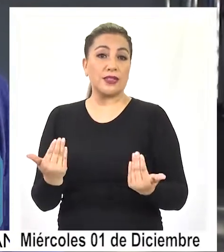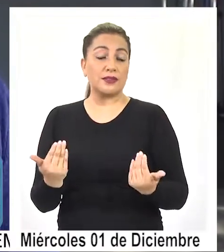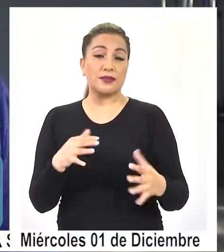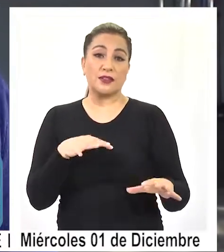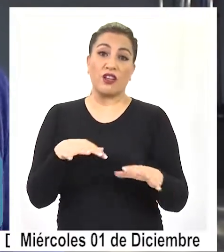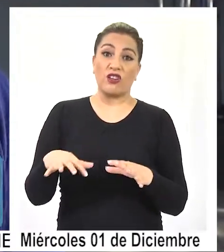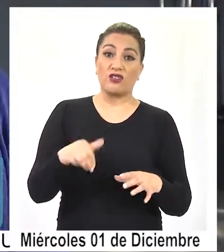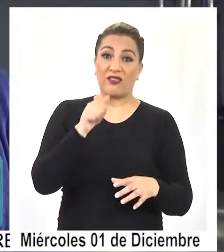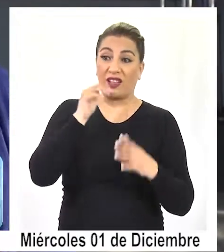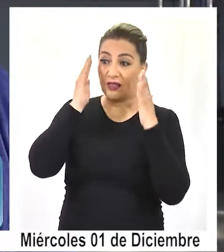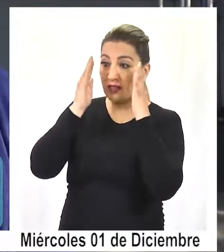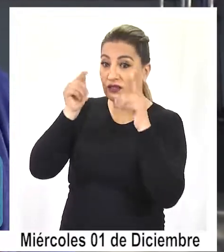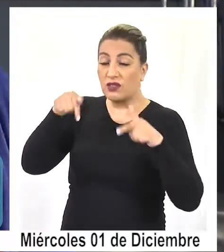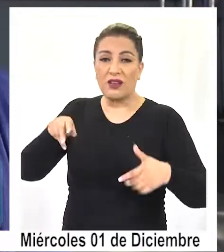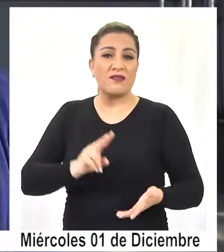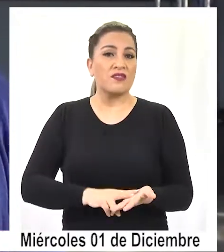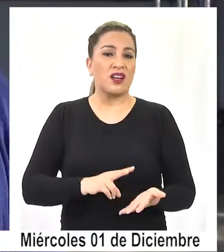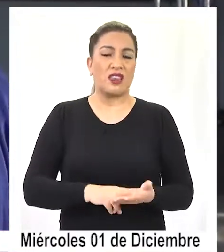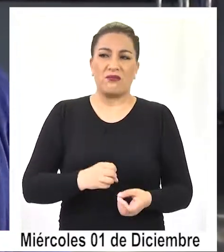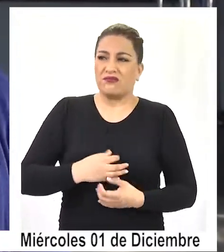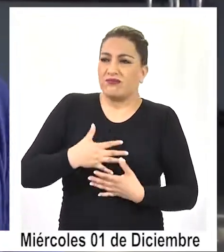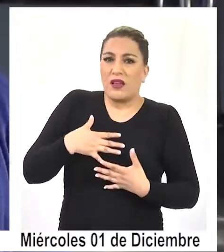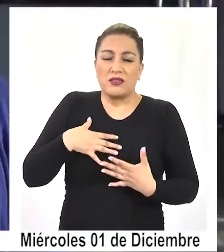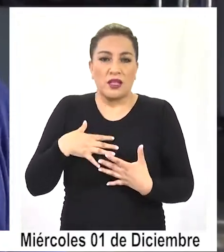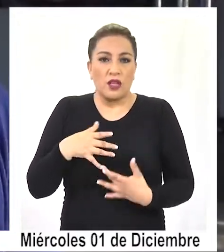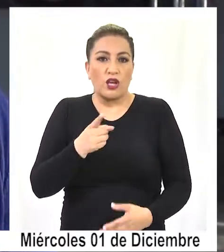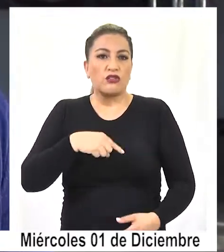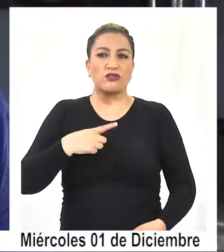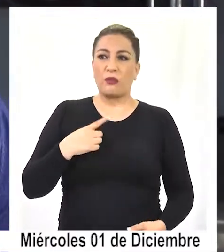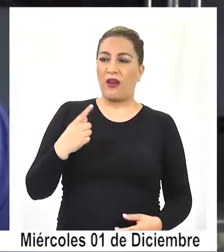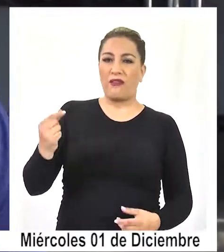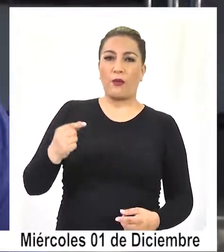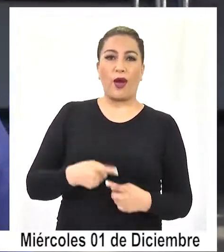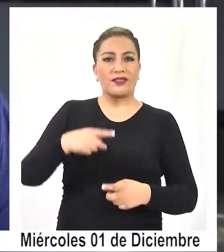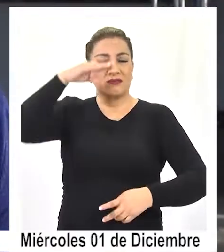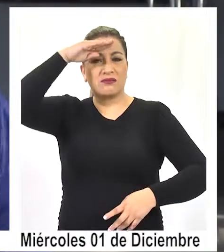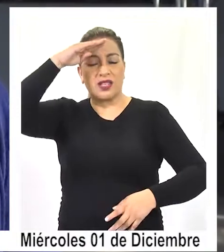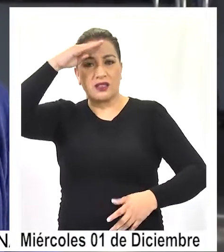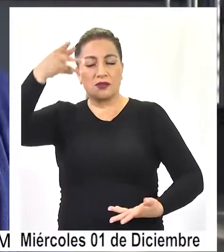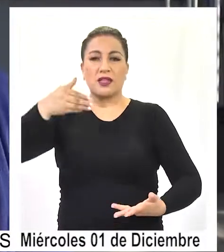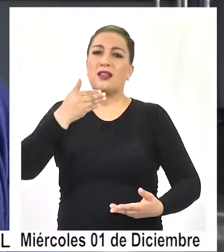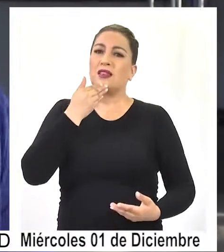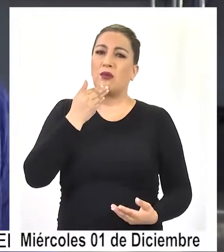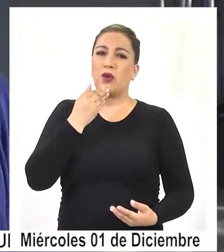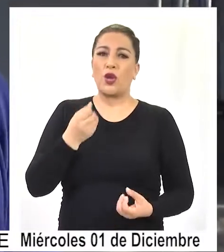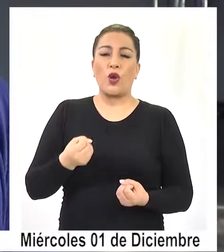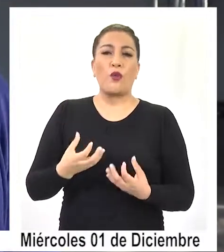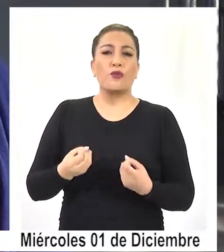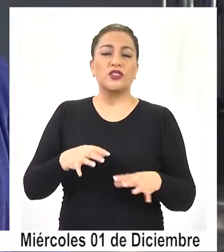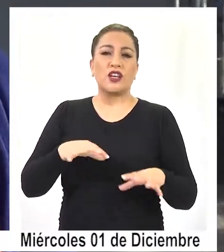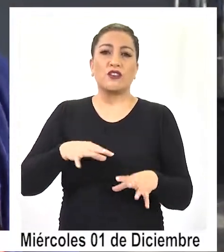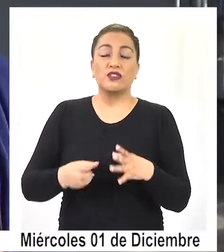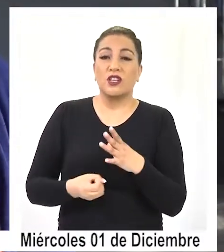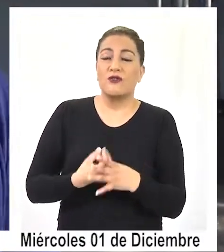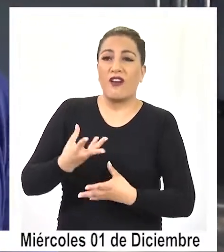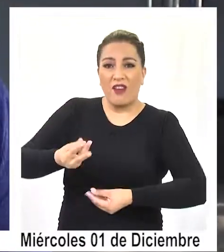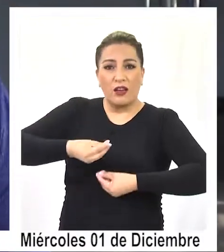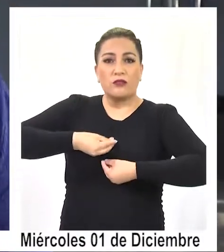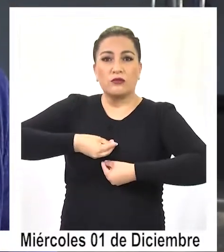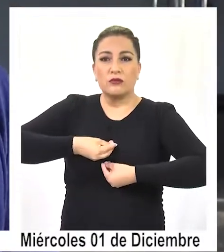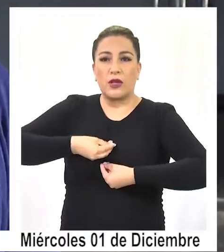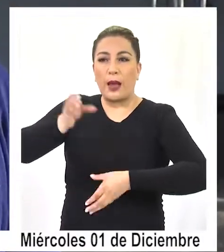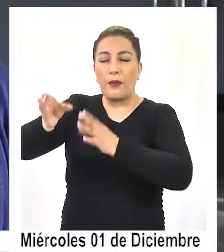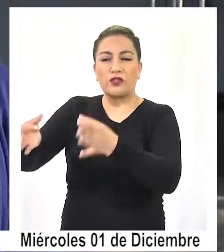han sido poco atendidas, ha sido realmente conmovedora. Nos vamos con toda una experiencia y además con un montón de insumos nuevos de lo que hemos